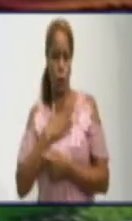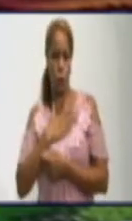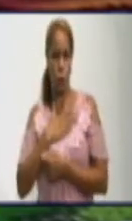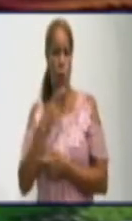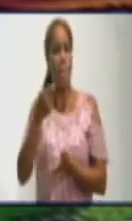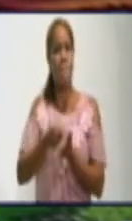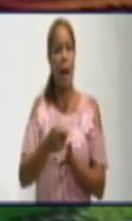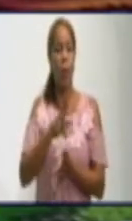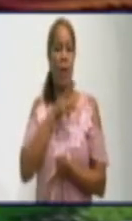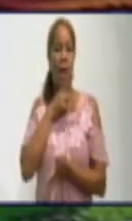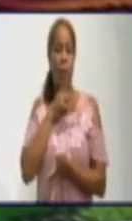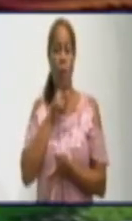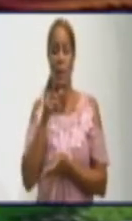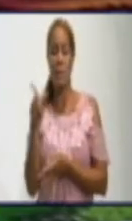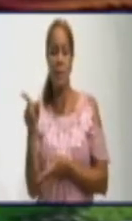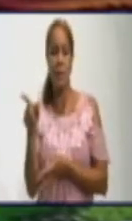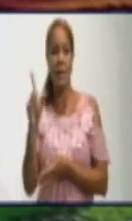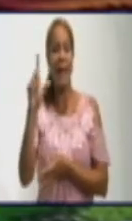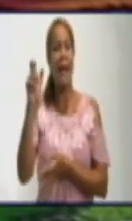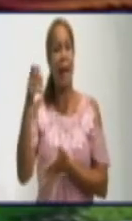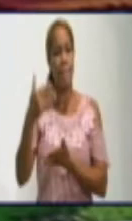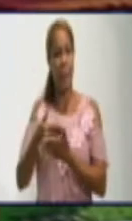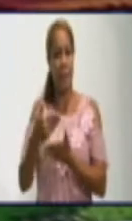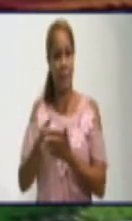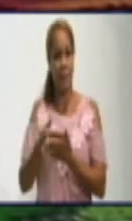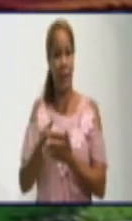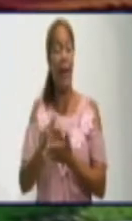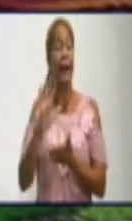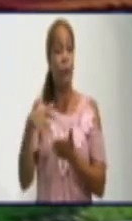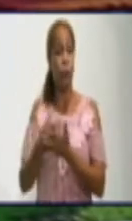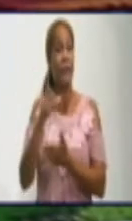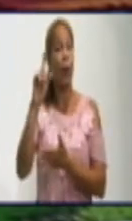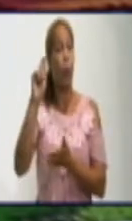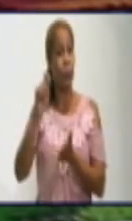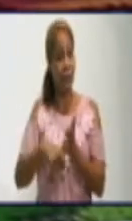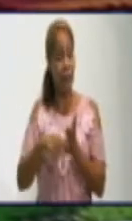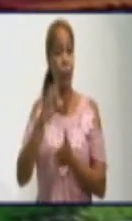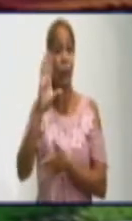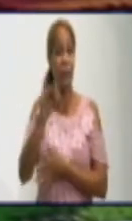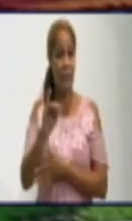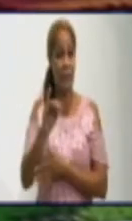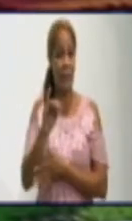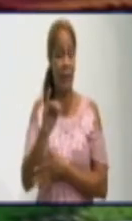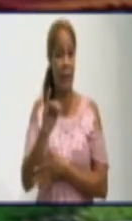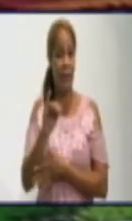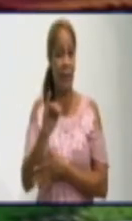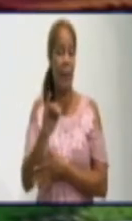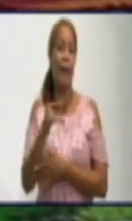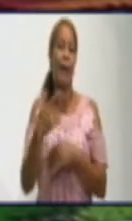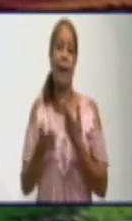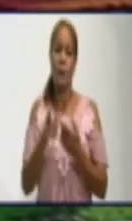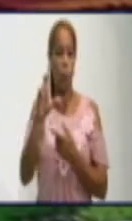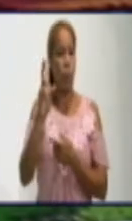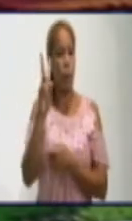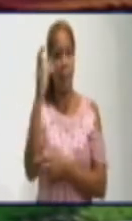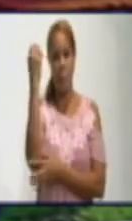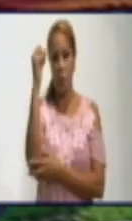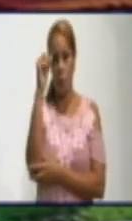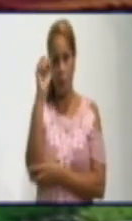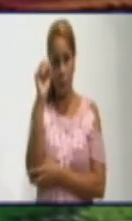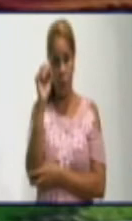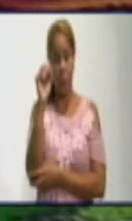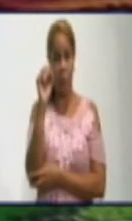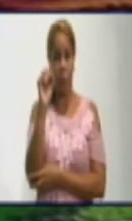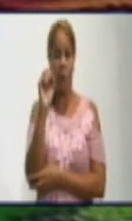alcantarillado. Cuando en el contrato dice una cosa y está pasando otra, es una violación, ya sea por parte mía como cliente, que pueda